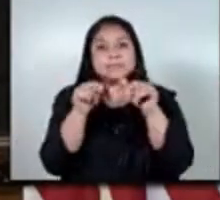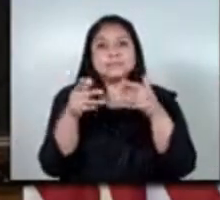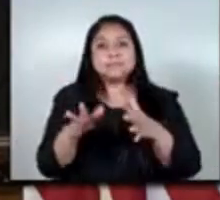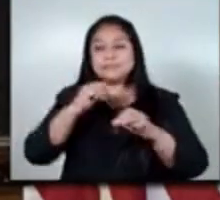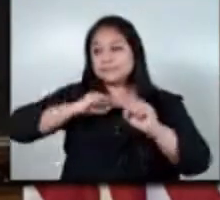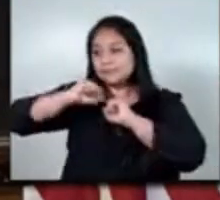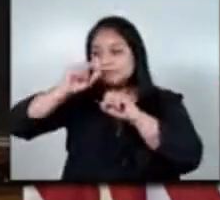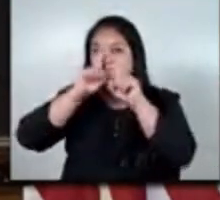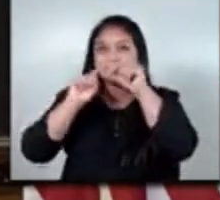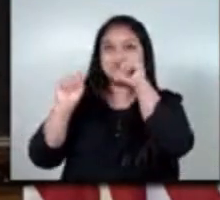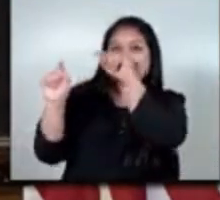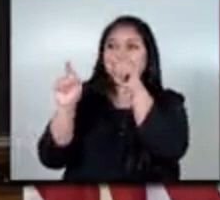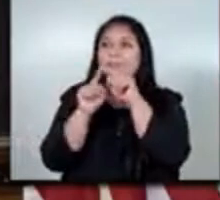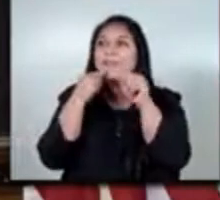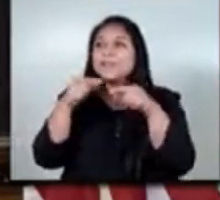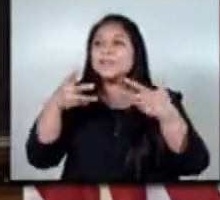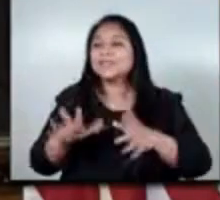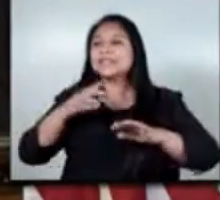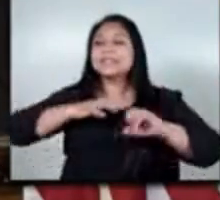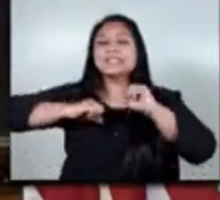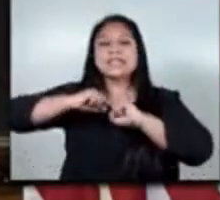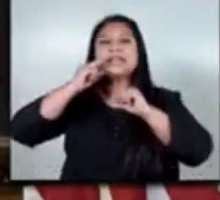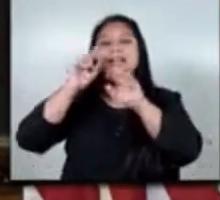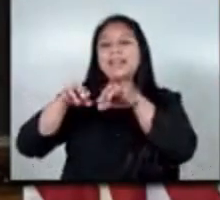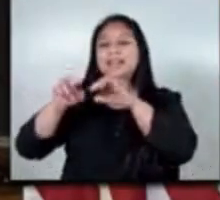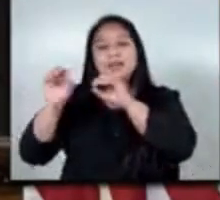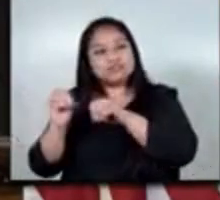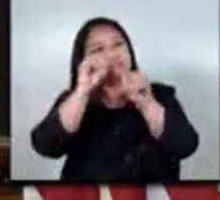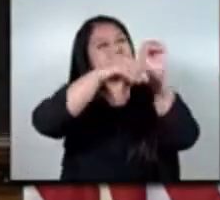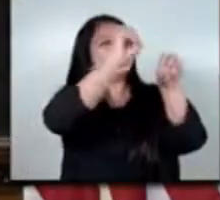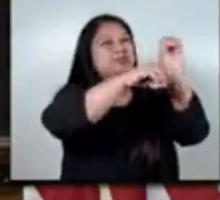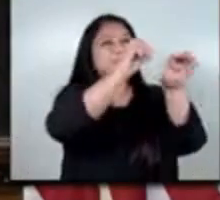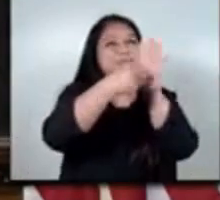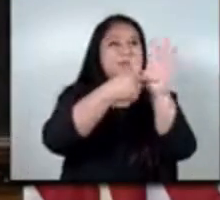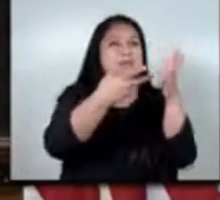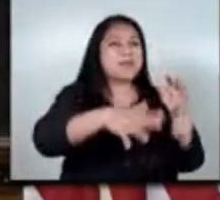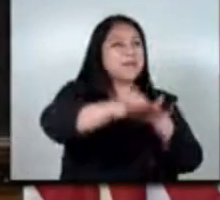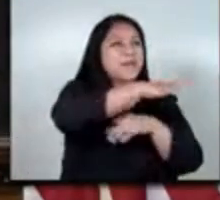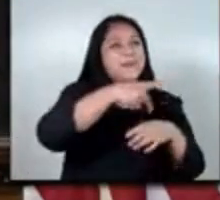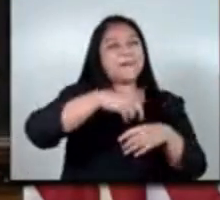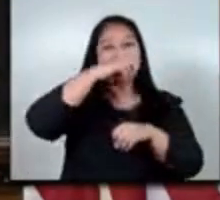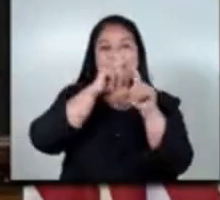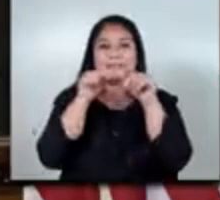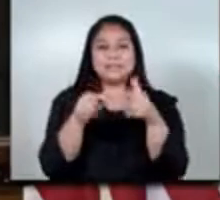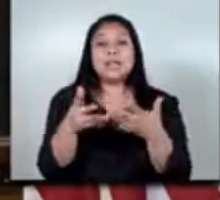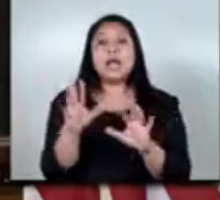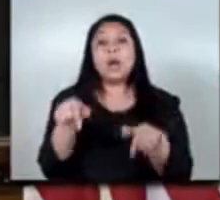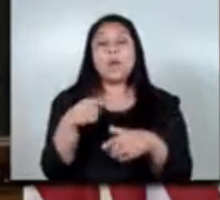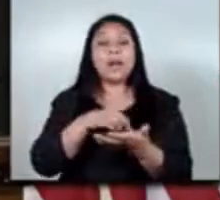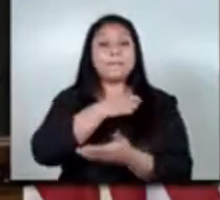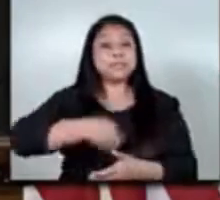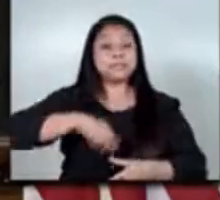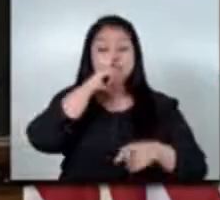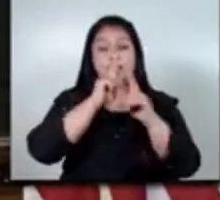está ahí para poder colocar a esas personas en lo largo del país y con la instrucción ahora también deseo presidente estamos cambiando la